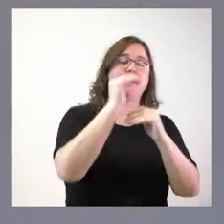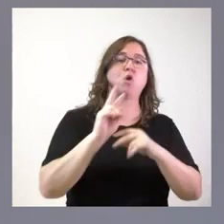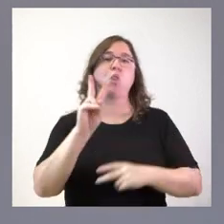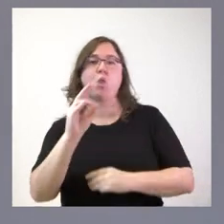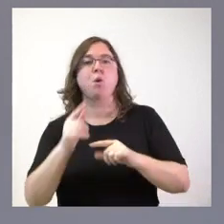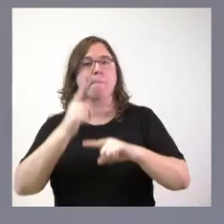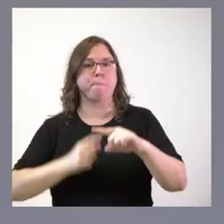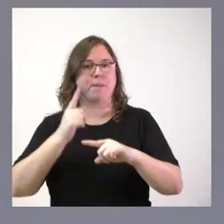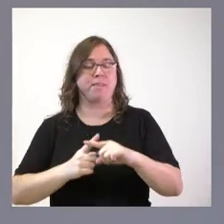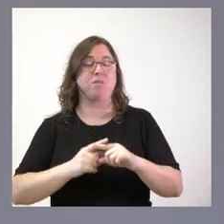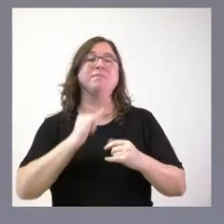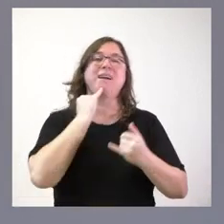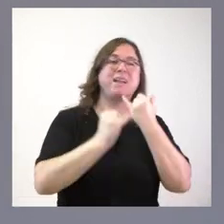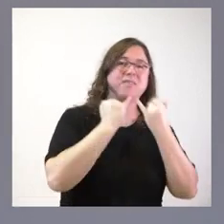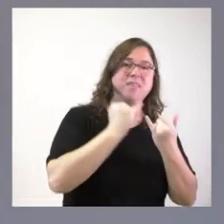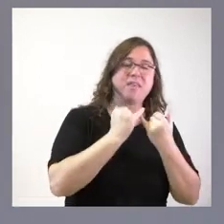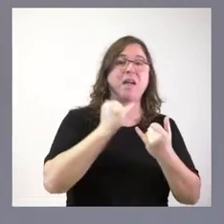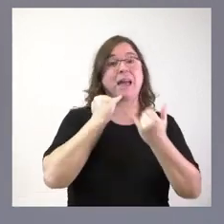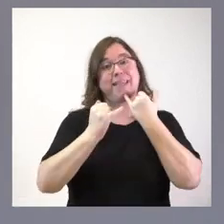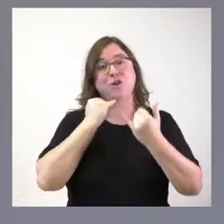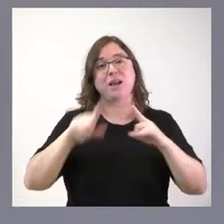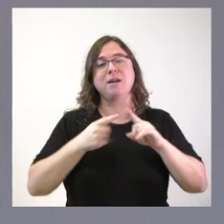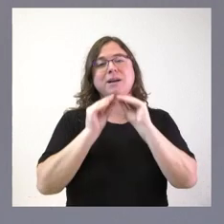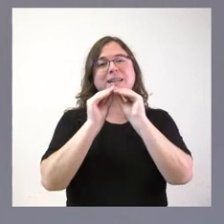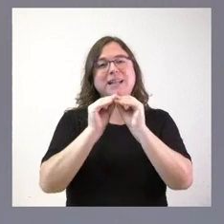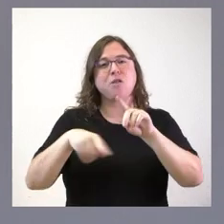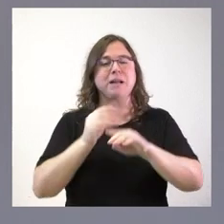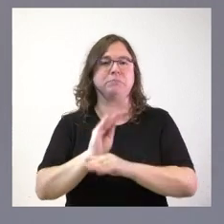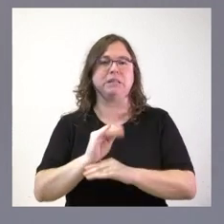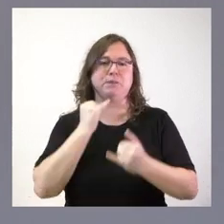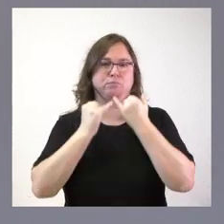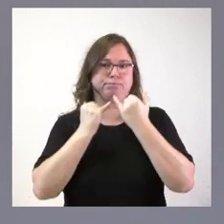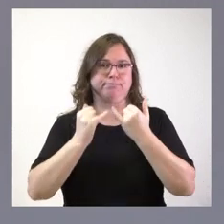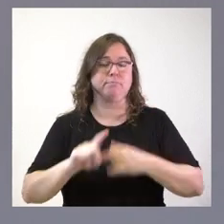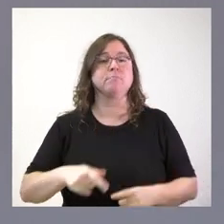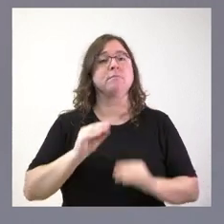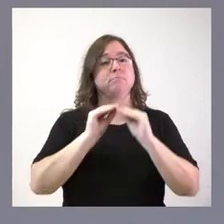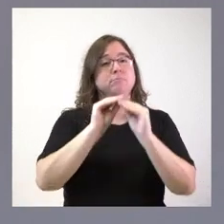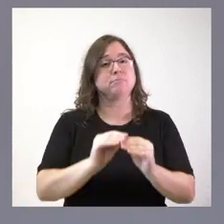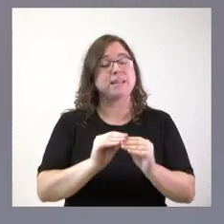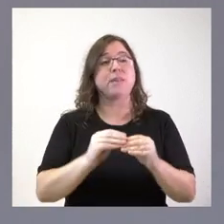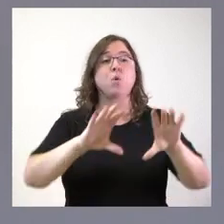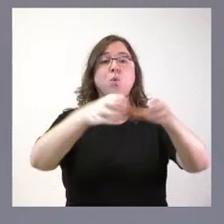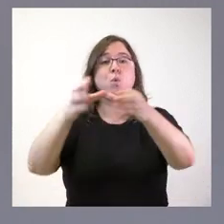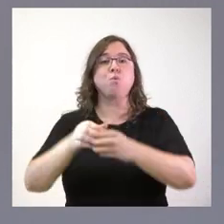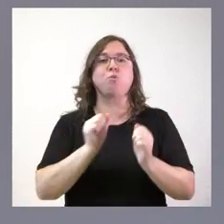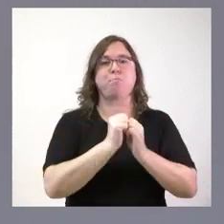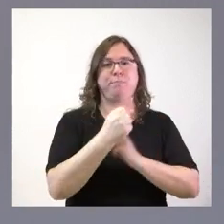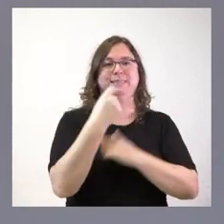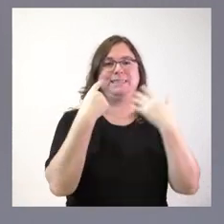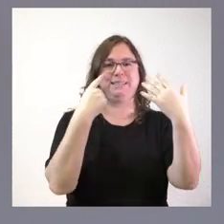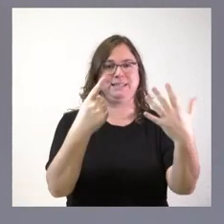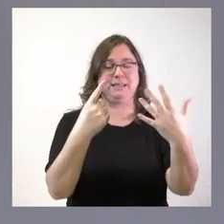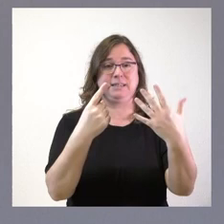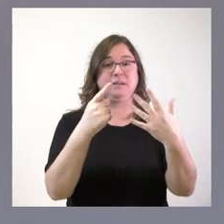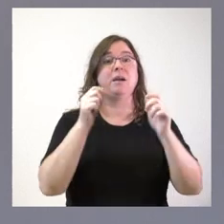profesionales de electricidad y electrónica, así como instalación y mantenimiento. Se distribuirán en 26 grupos, 12 títulos